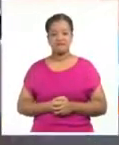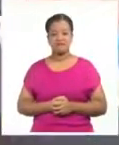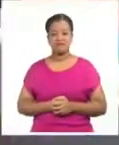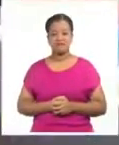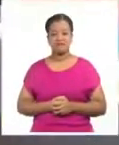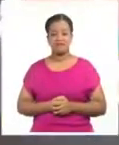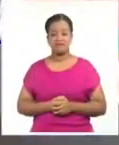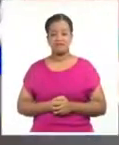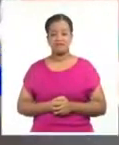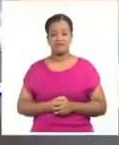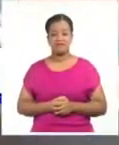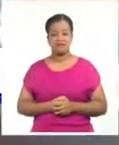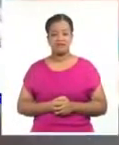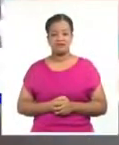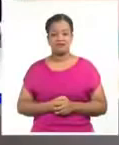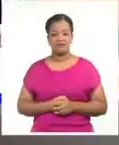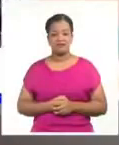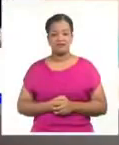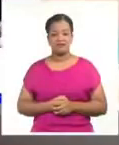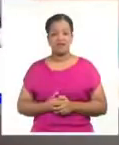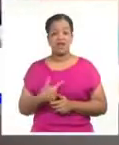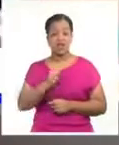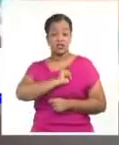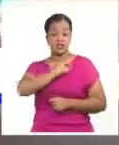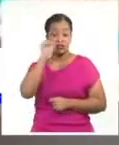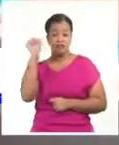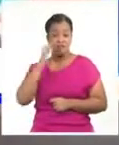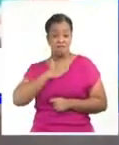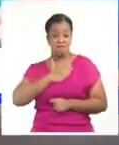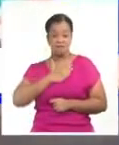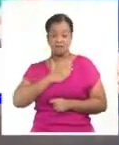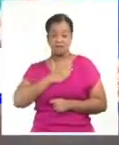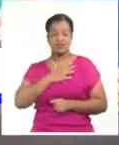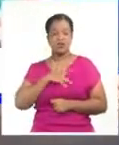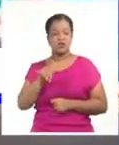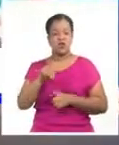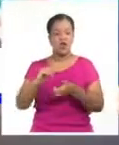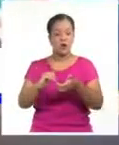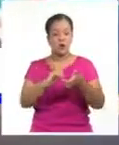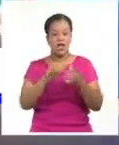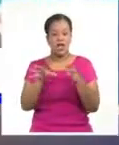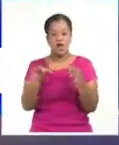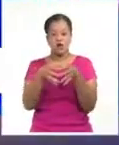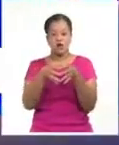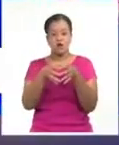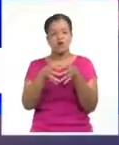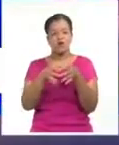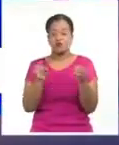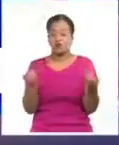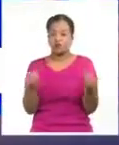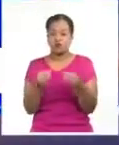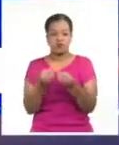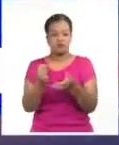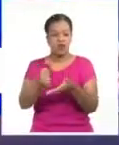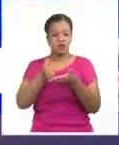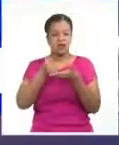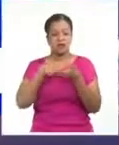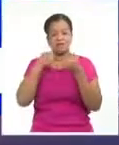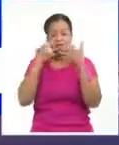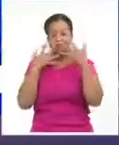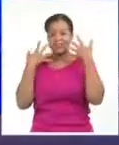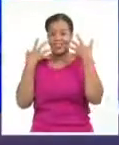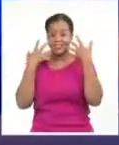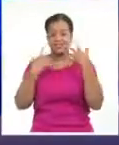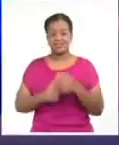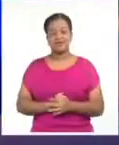Realmente digo que el triunfo no es mío, es de las compañeras del equipo. Creo que hicimos un trabajo como nunca en vida había pasado y estoy muy feliz. Creo